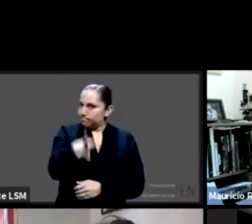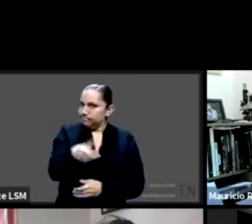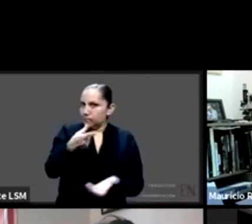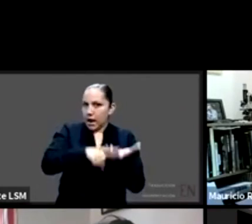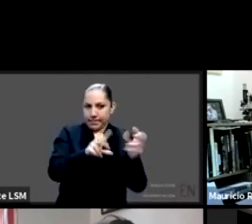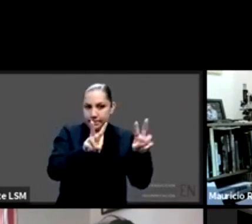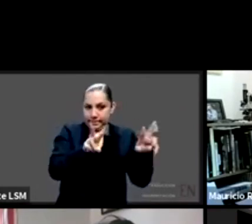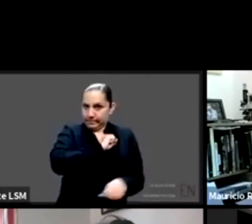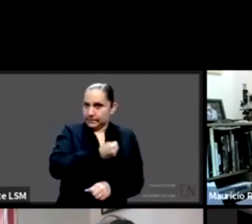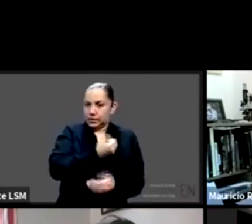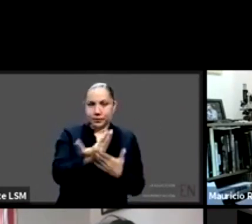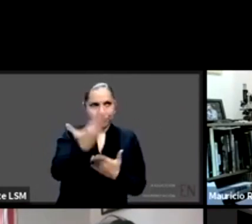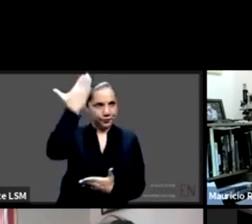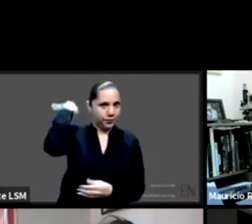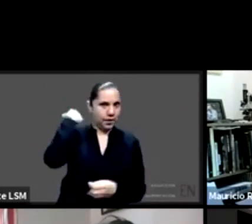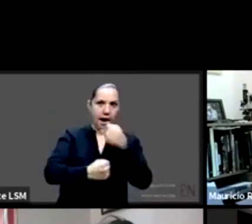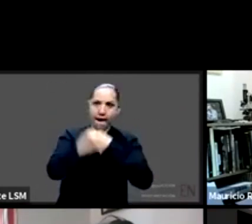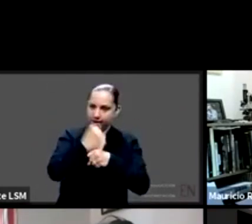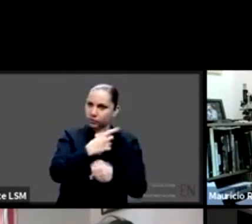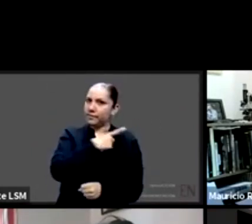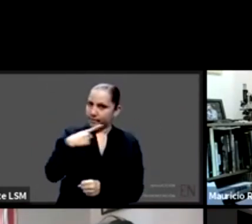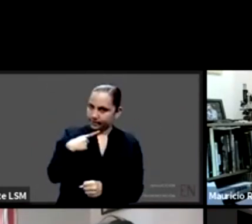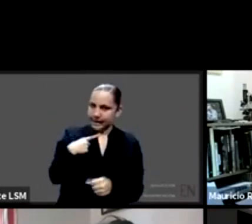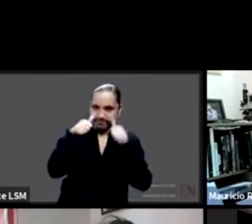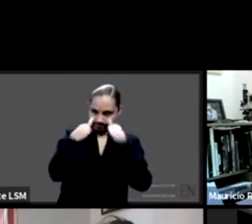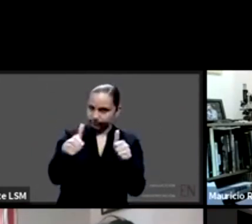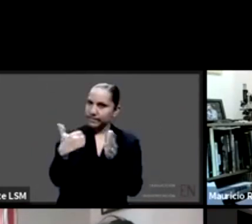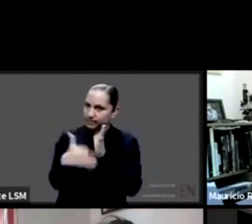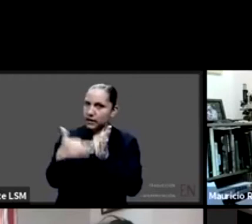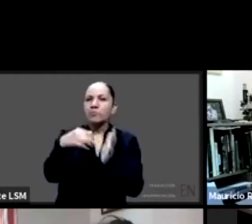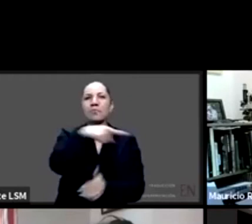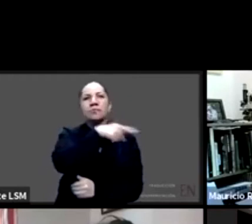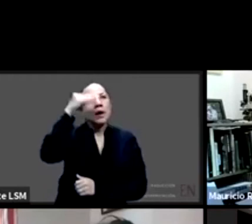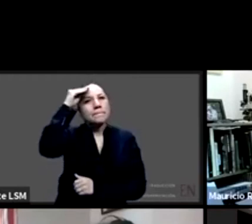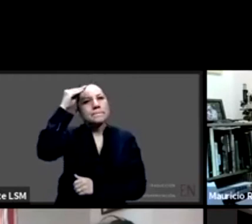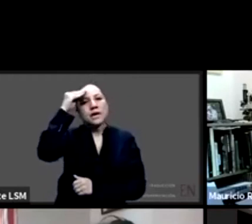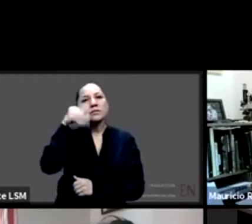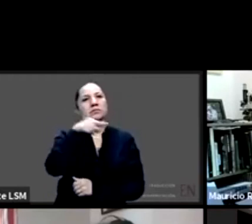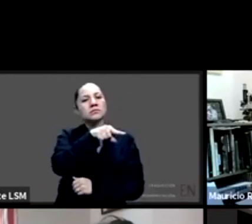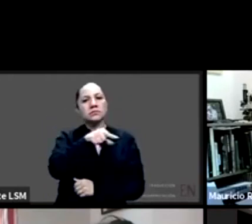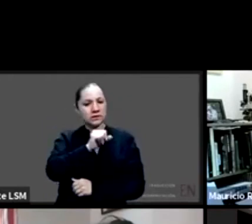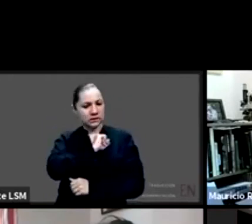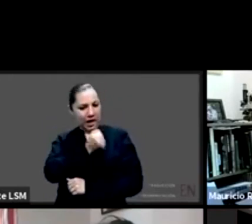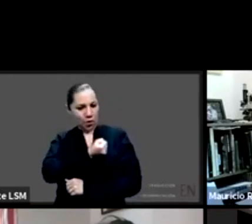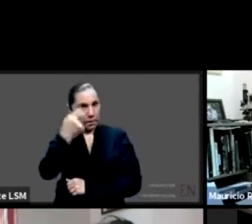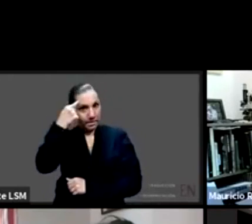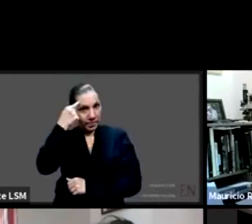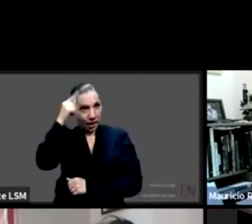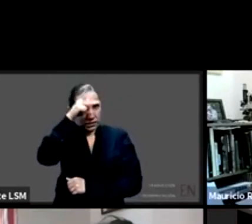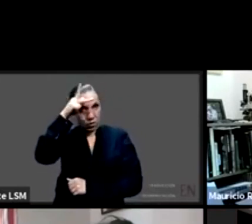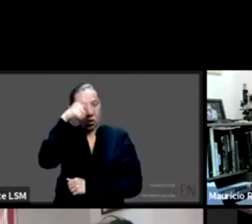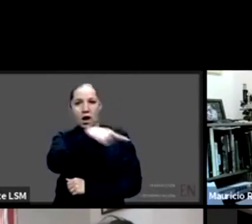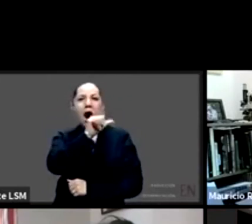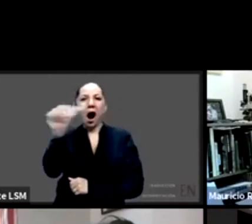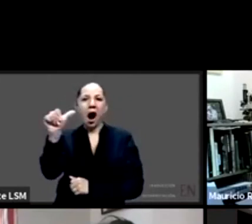se cree que la salud mental es un asunto de alta especialidad de tercer nivel de atención cuando la salud mental debe estar en